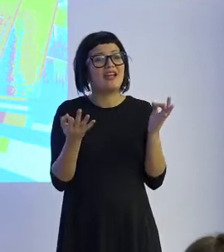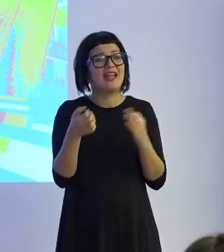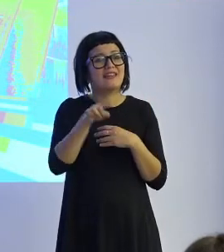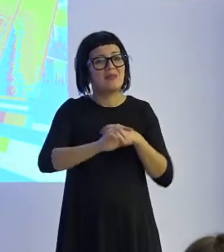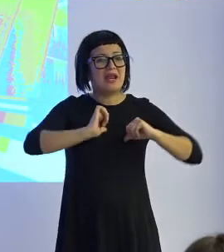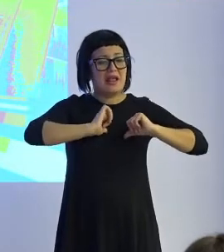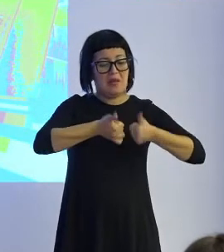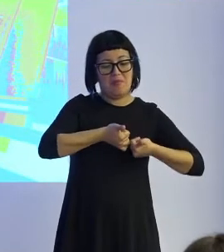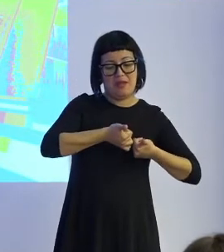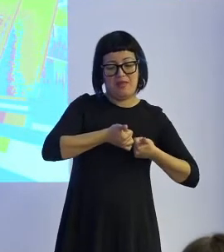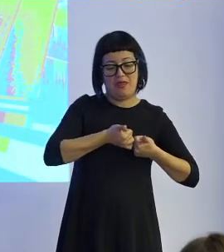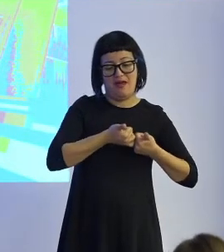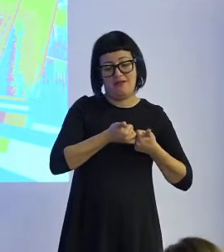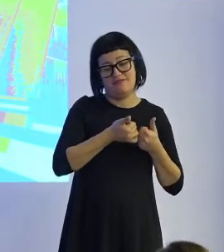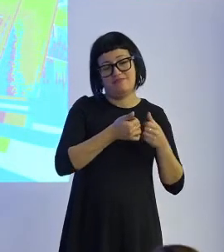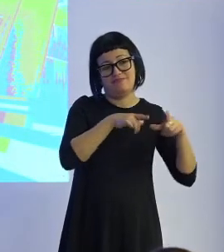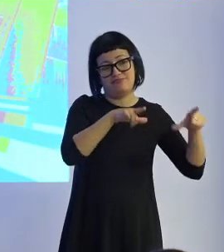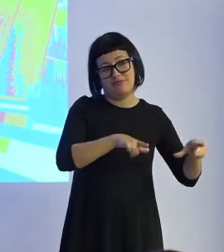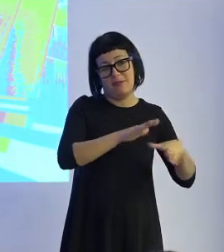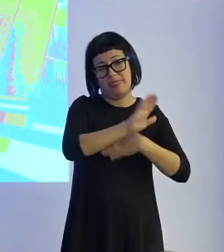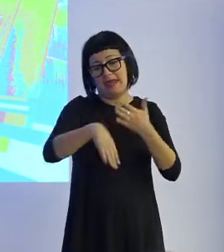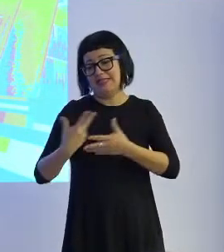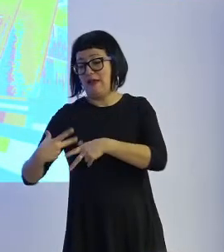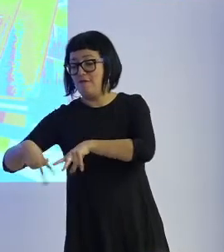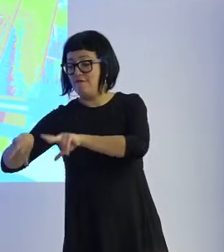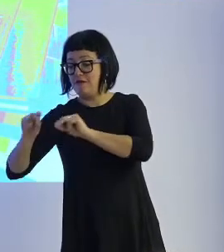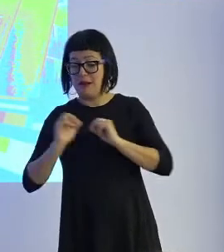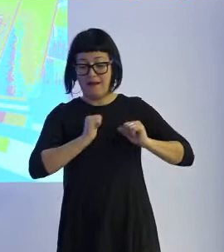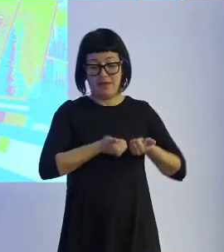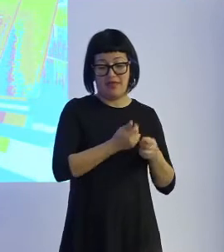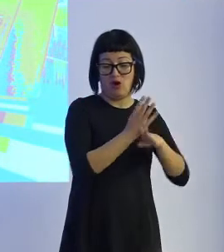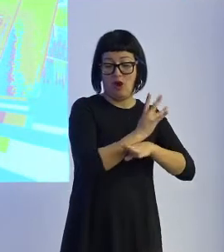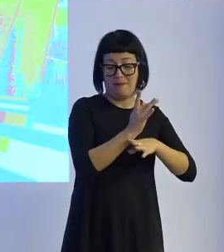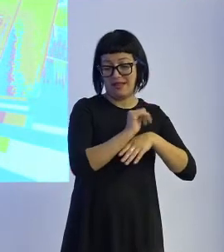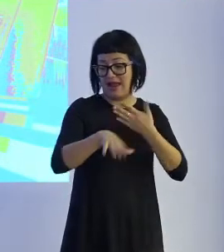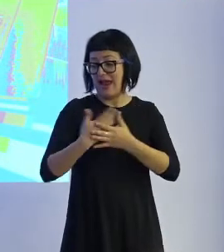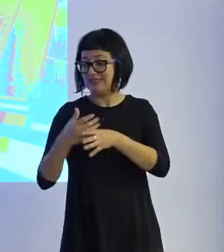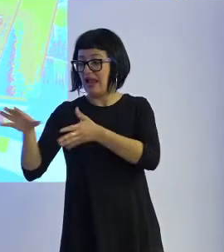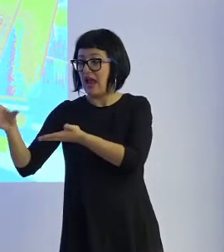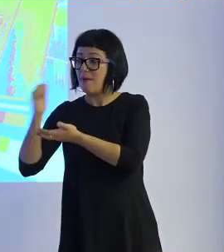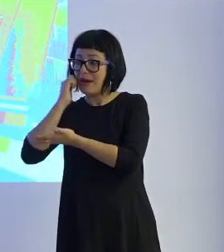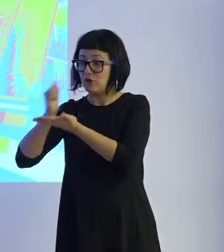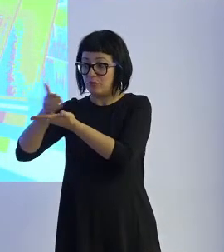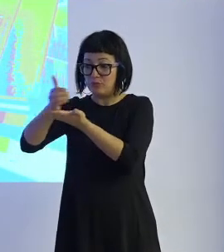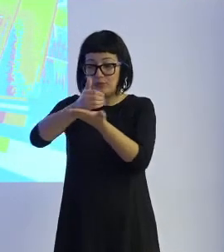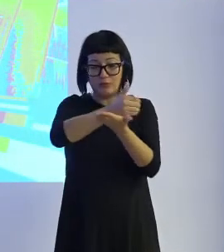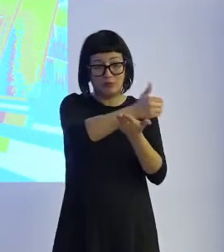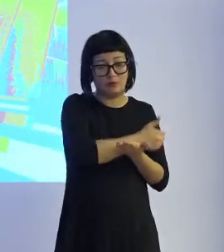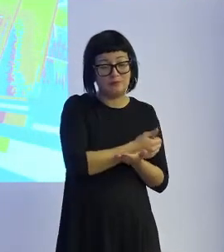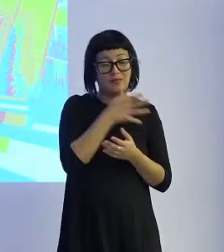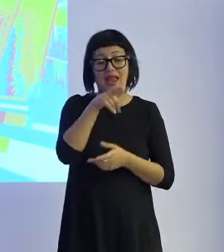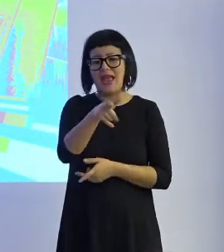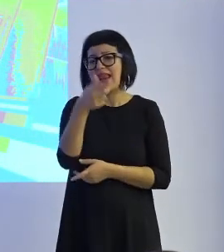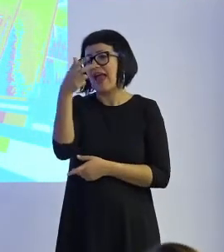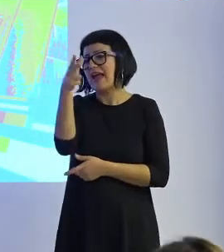empieza desde el principio de la planta y al final llega el momento de reconectarlo básicamente tiene tres tipos de cámaras y por el tema de infrarrojos detecta